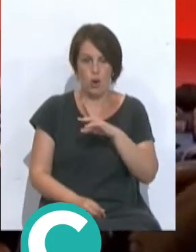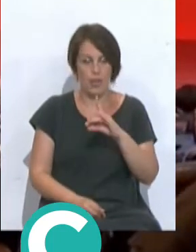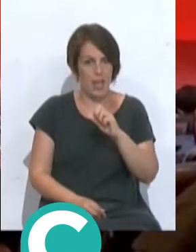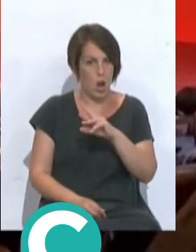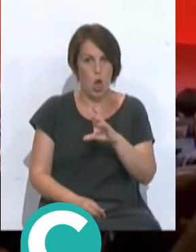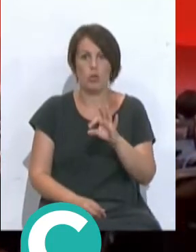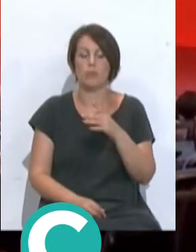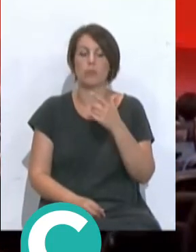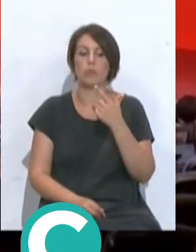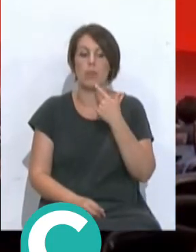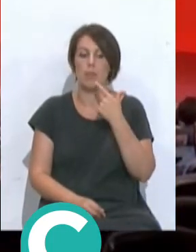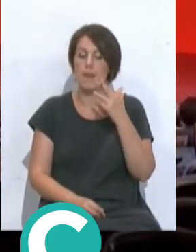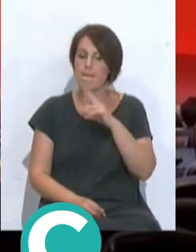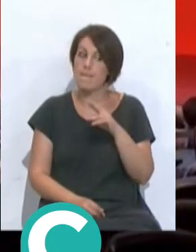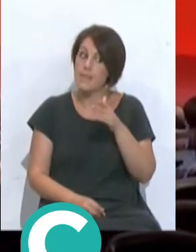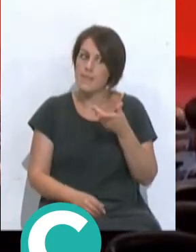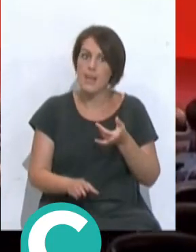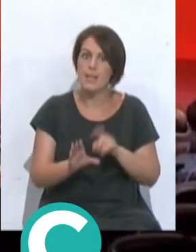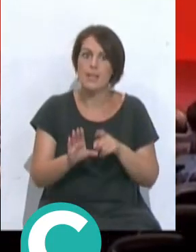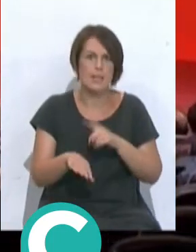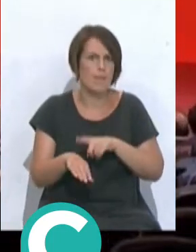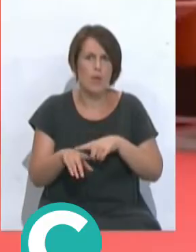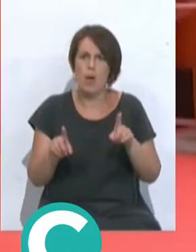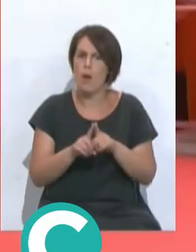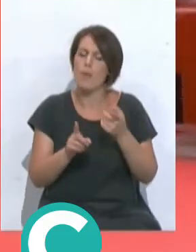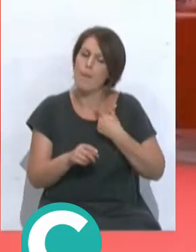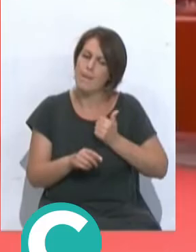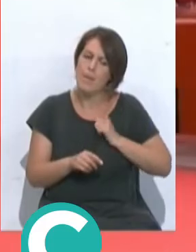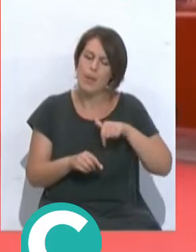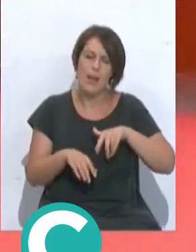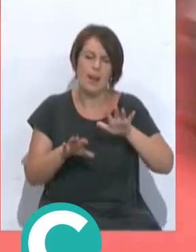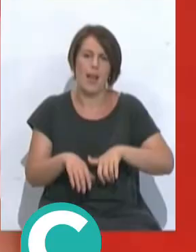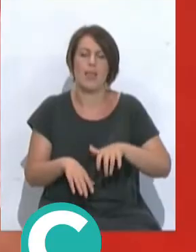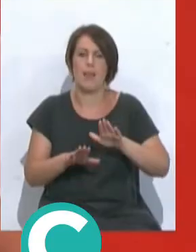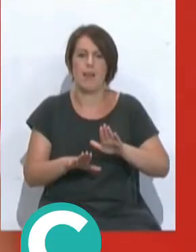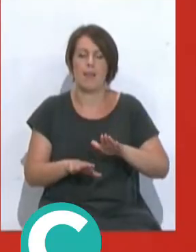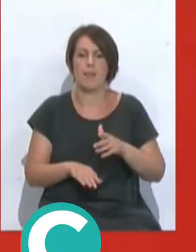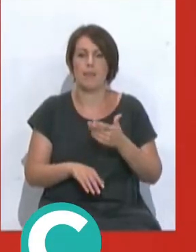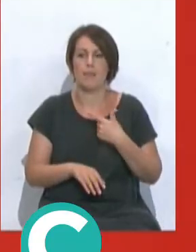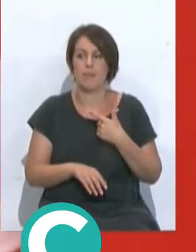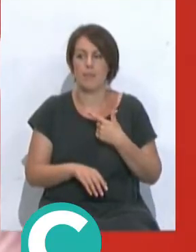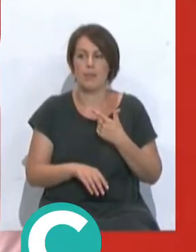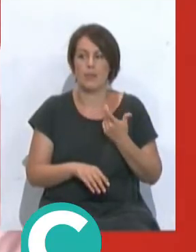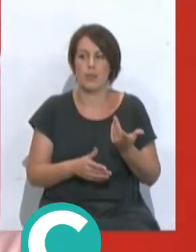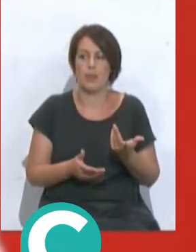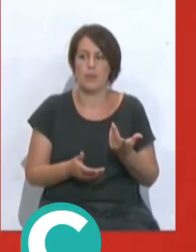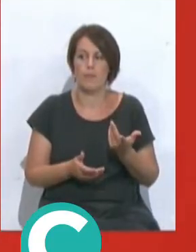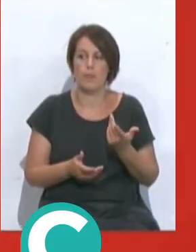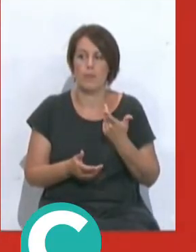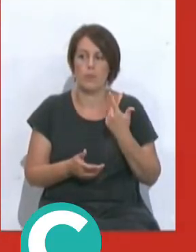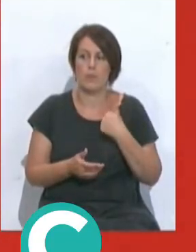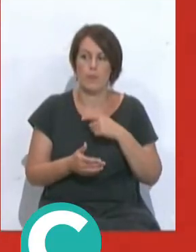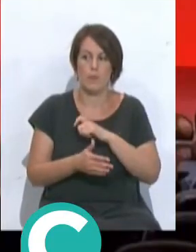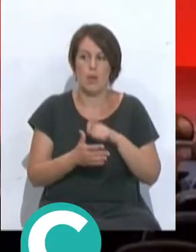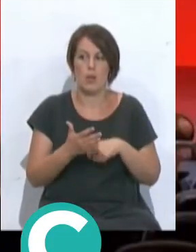insistió mucho en que entrara y dije, mira, el tiempo que sea pero te aprovechamos y te tenemos aquí en el Cádiz y tal. ¿Estaba claro para ambas partes? Sí, sí, entonces, de hecho estaba